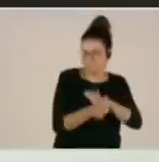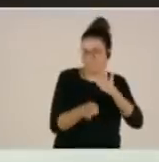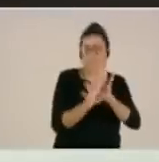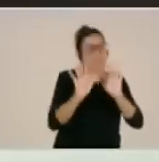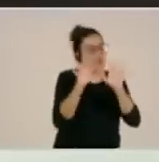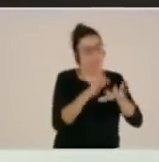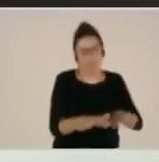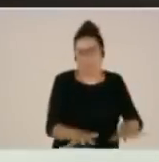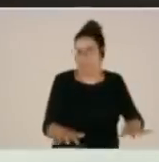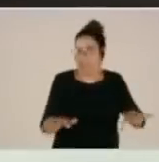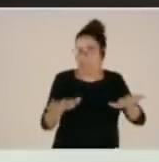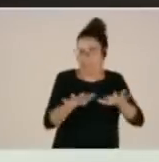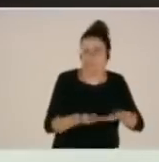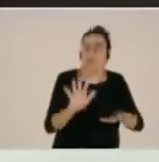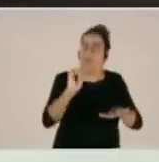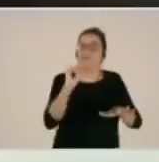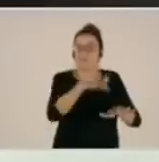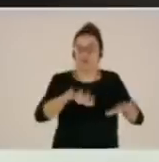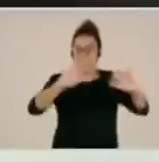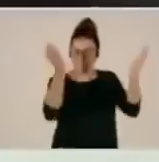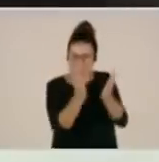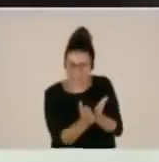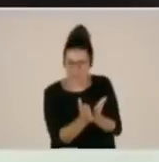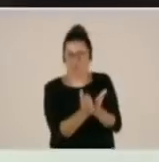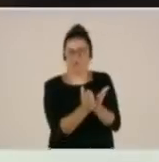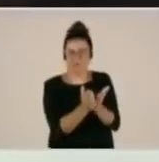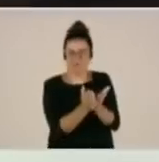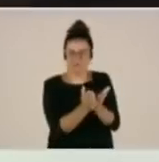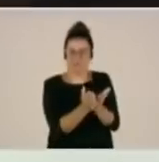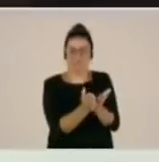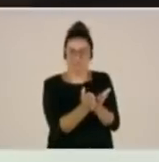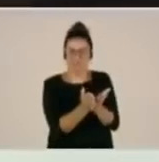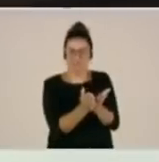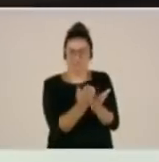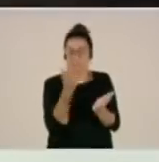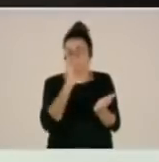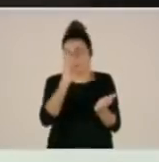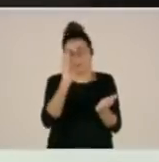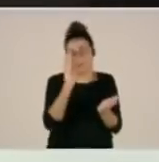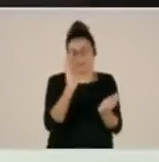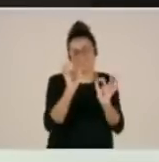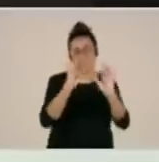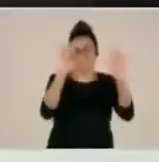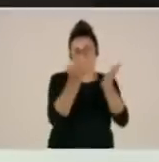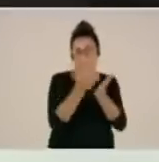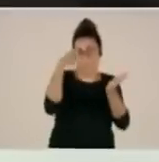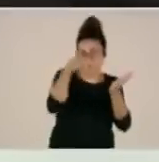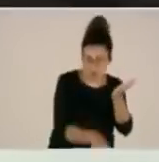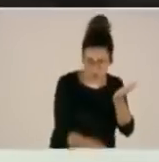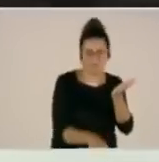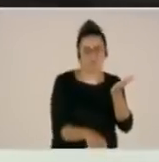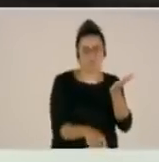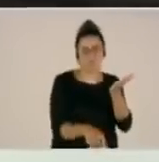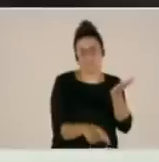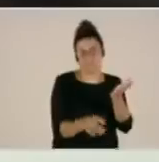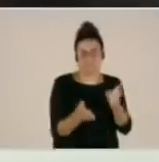Hay muchos barrancos encajonados. Está principalmente el barranco de Barranco Hondo, el barranco de Bedijo, que está